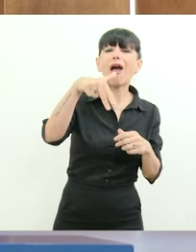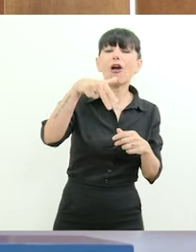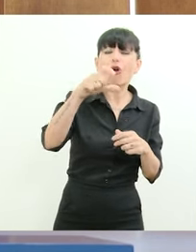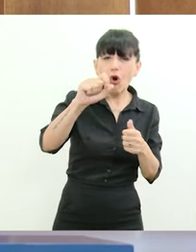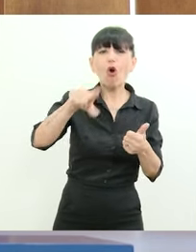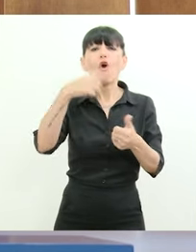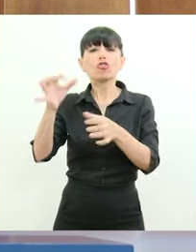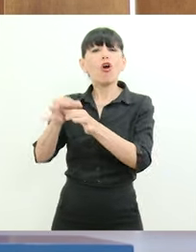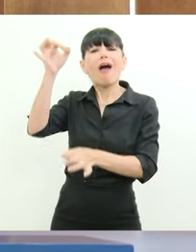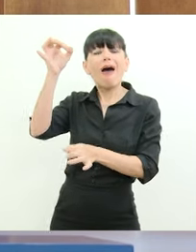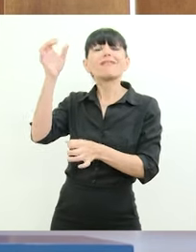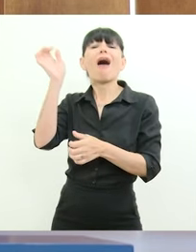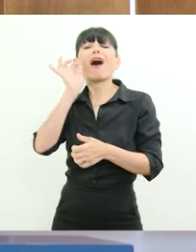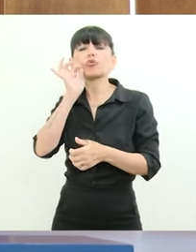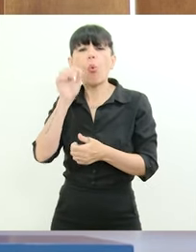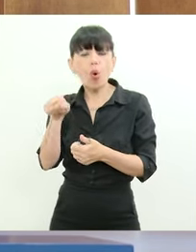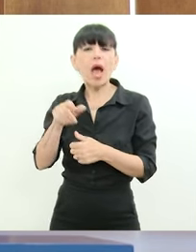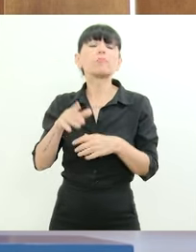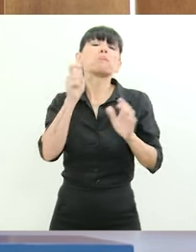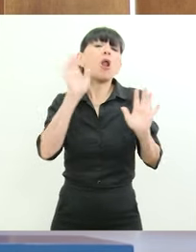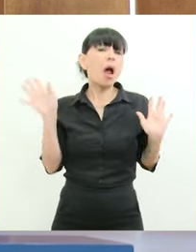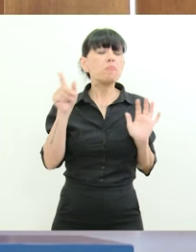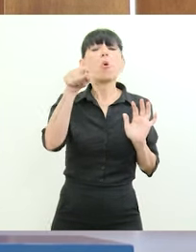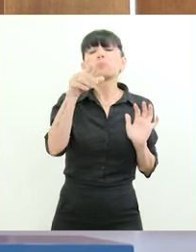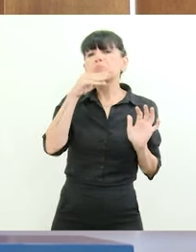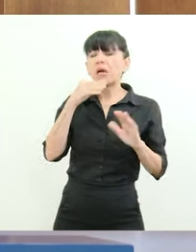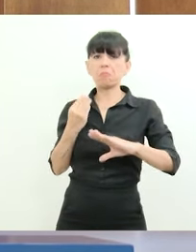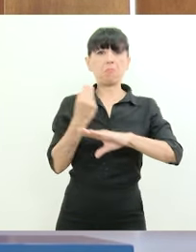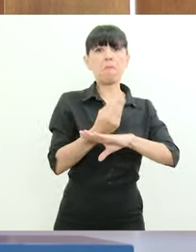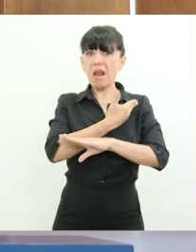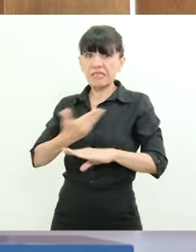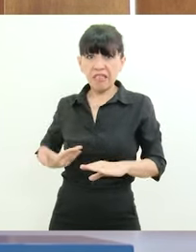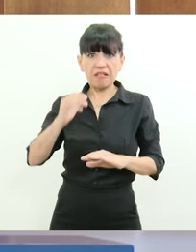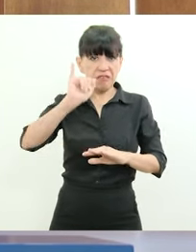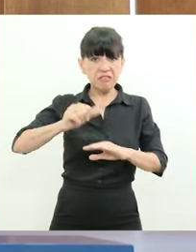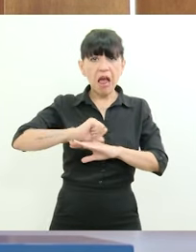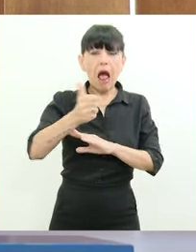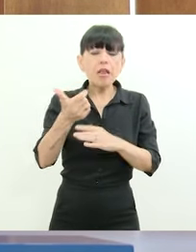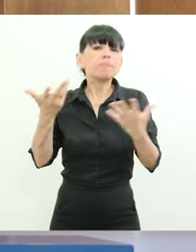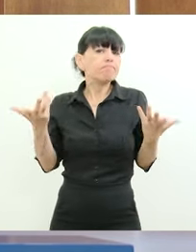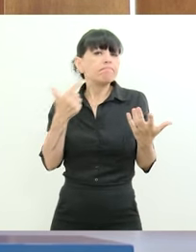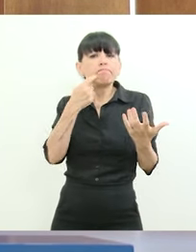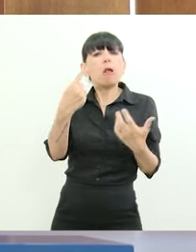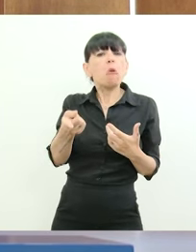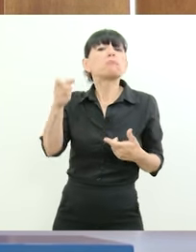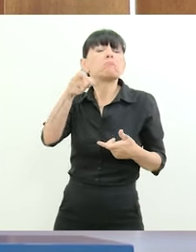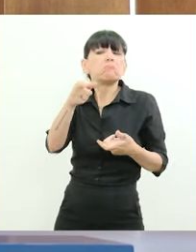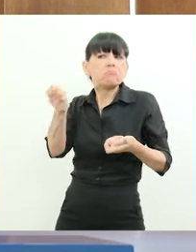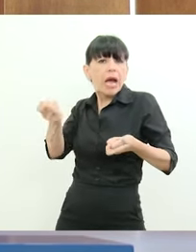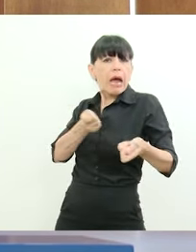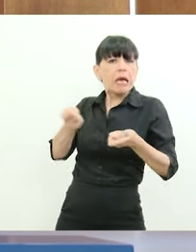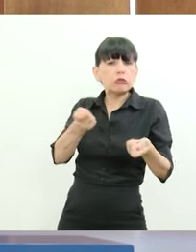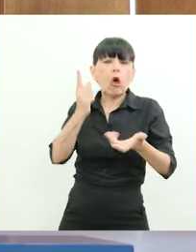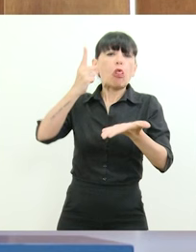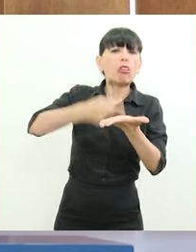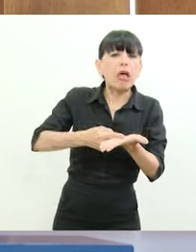azúcar. En caso de llegar a ser presidente, ¿qué gestiones va a realizar en caso de